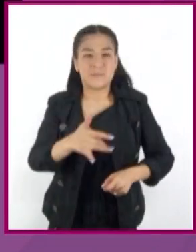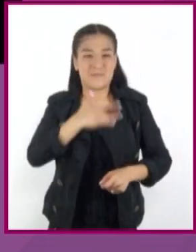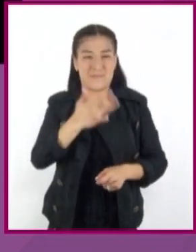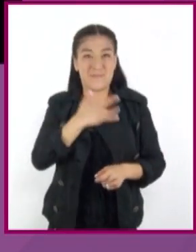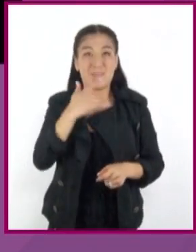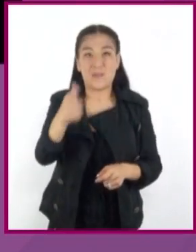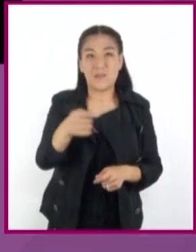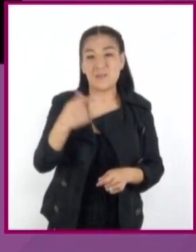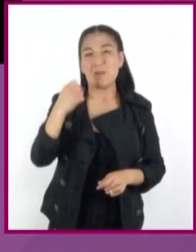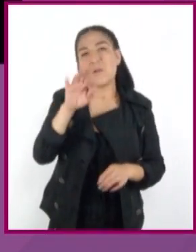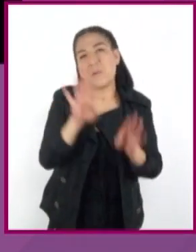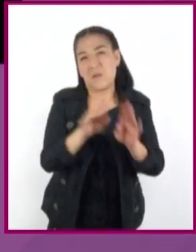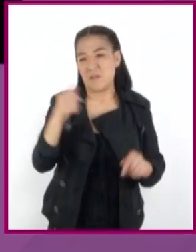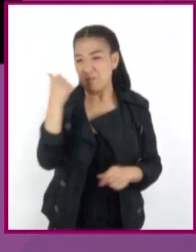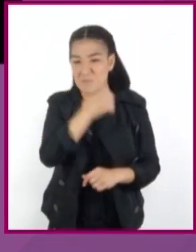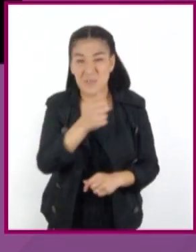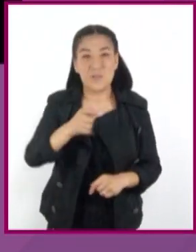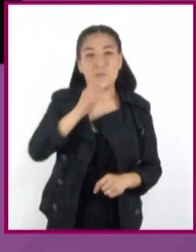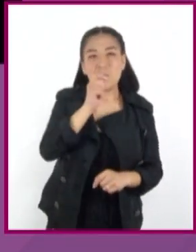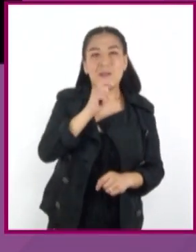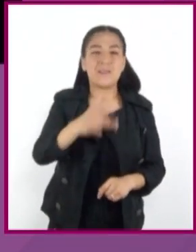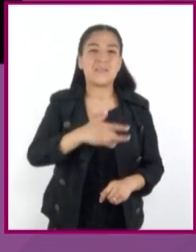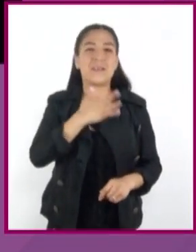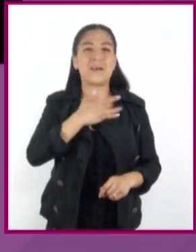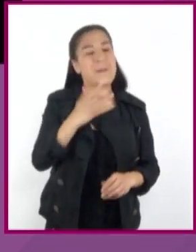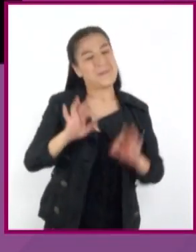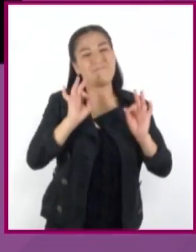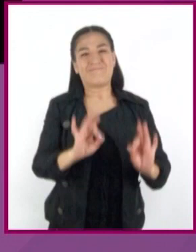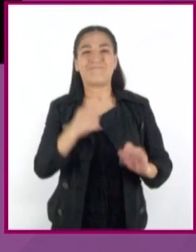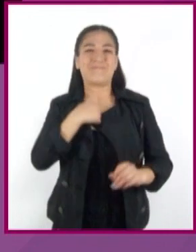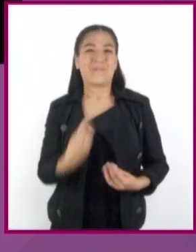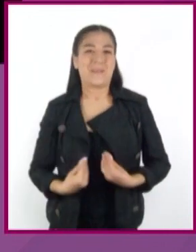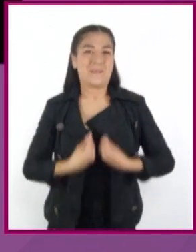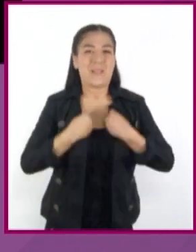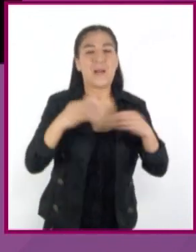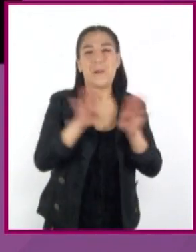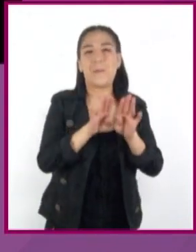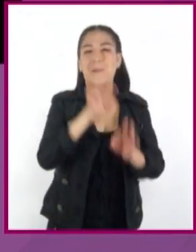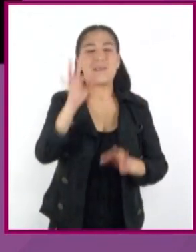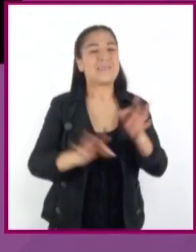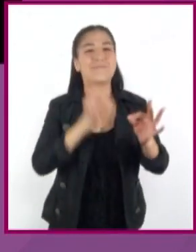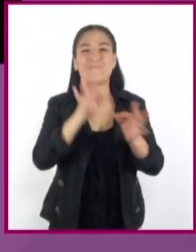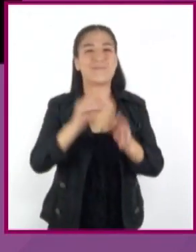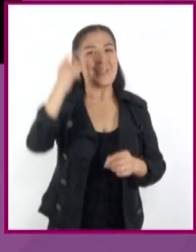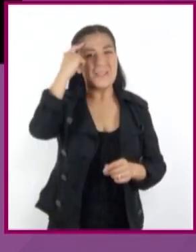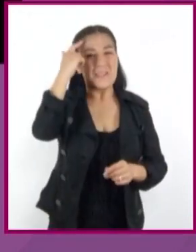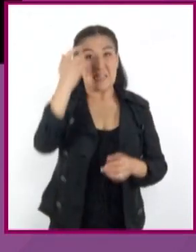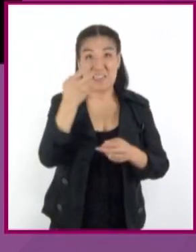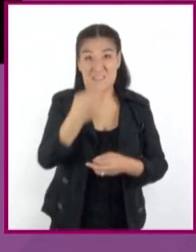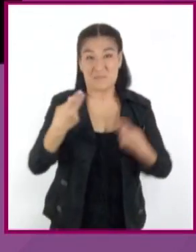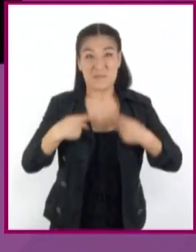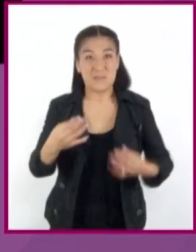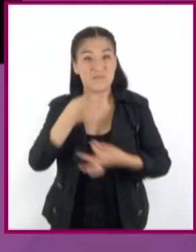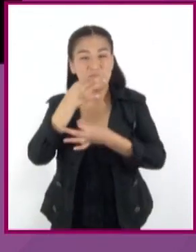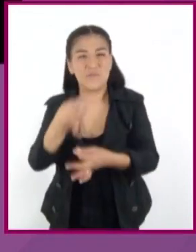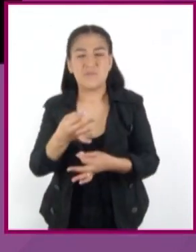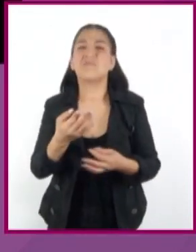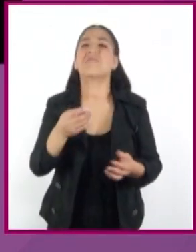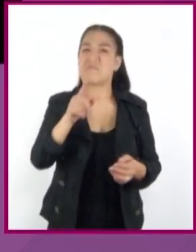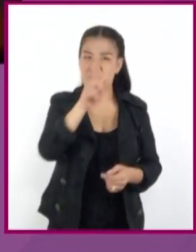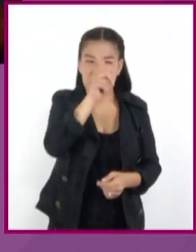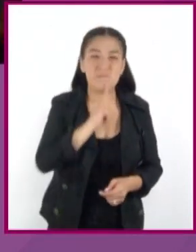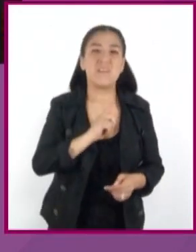consumirla llega a ser lo más importante de su vida. La droga es el centro de sus pensamientos. Una persona adicta es capaz de mentir,